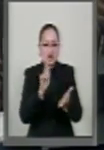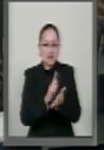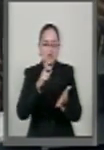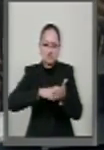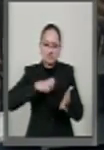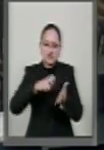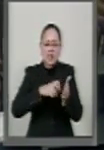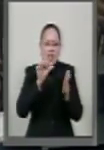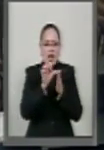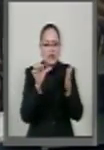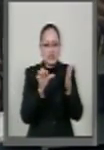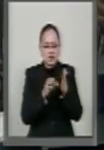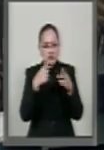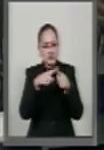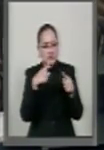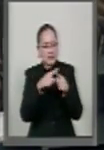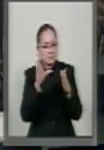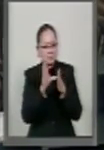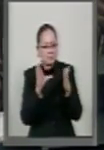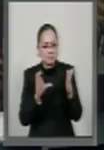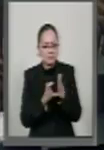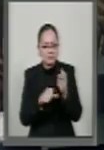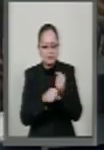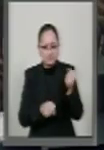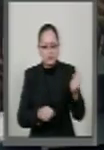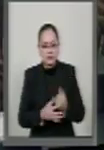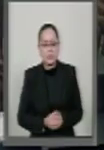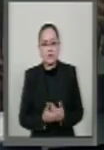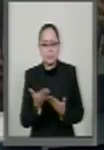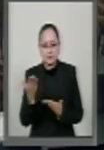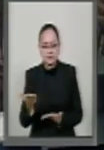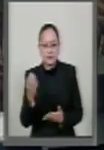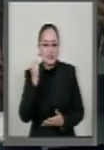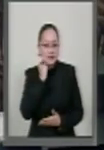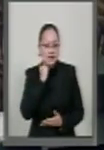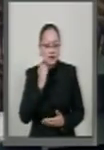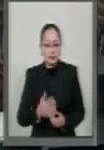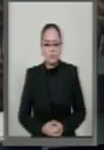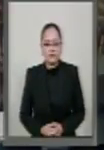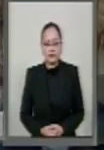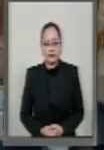diversos artículos constitucionales. Tiene la palabra, senador.